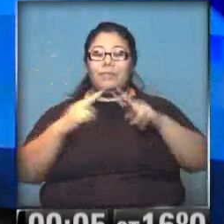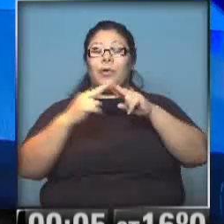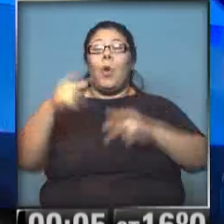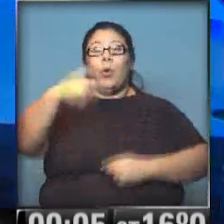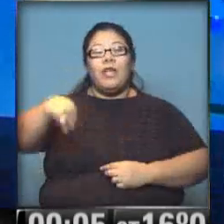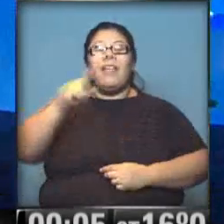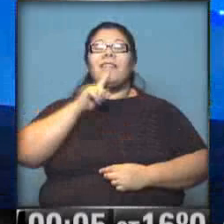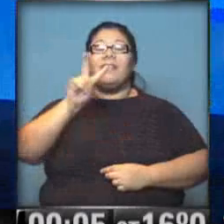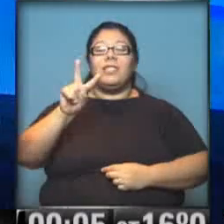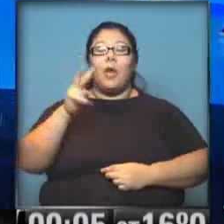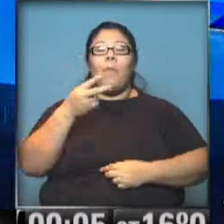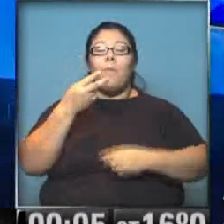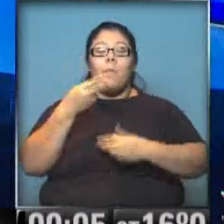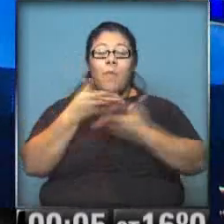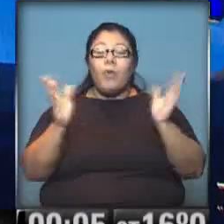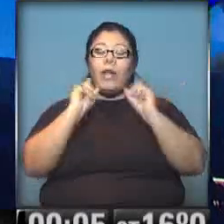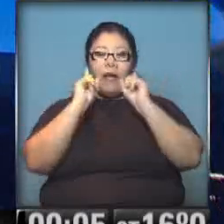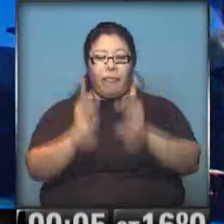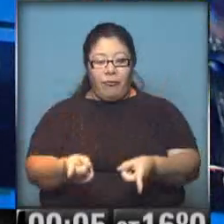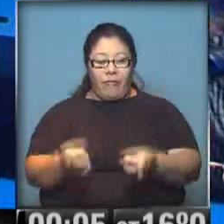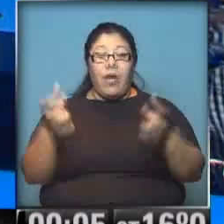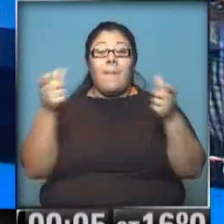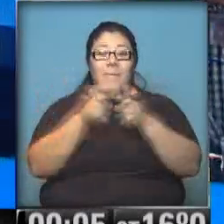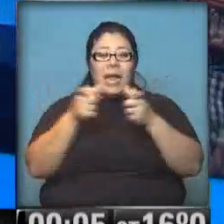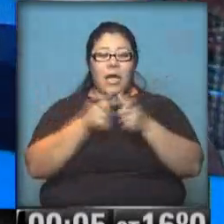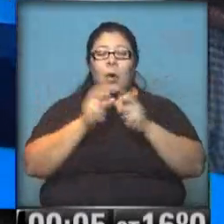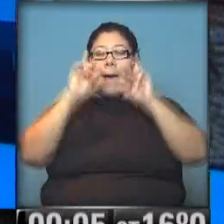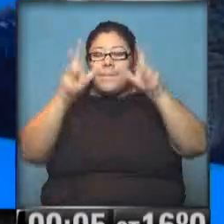Pública que ya llega Filmoteca, gran plan para esta noche.